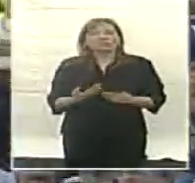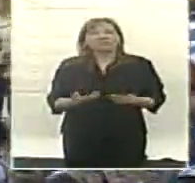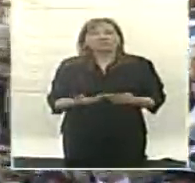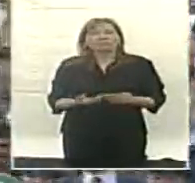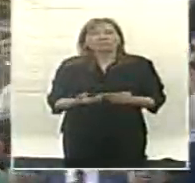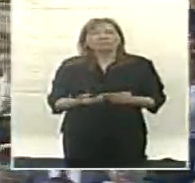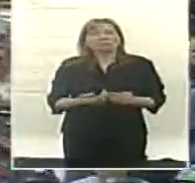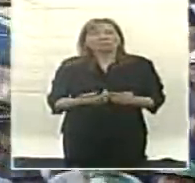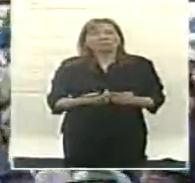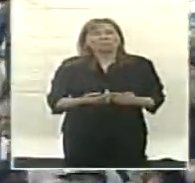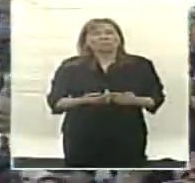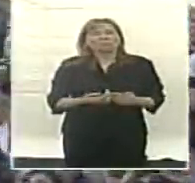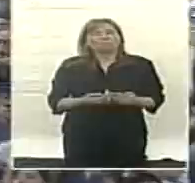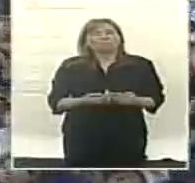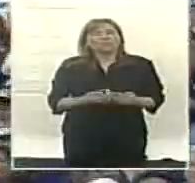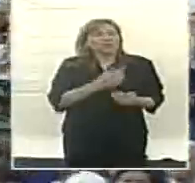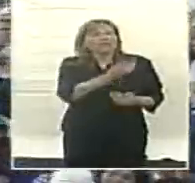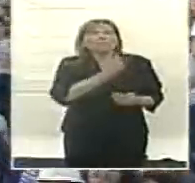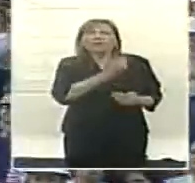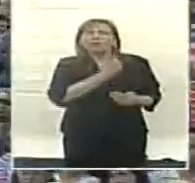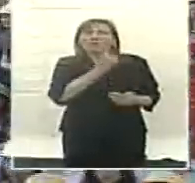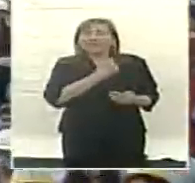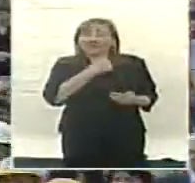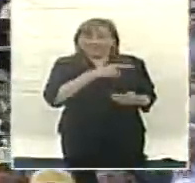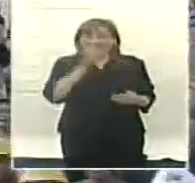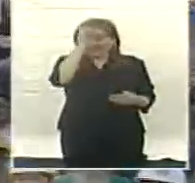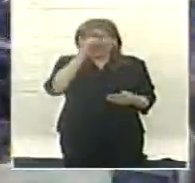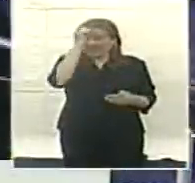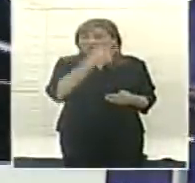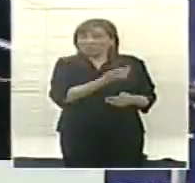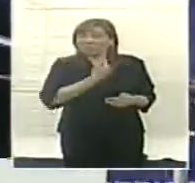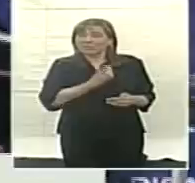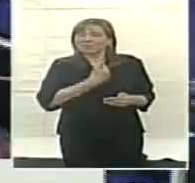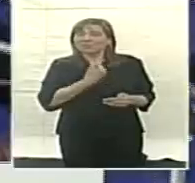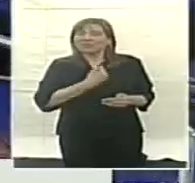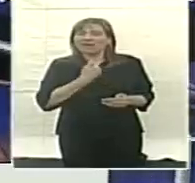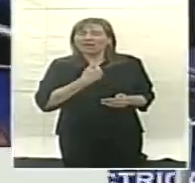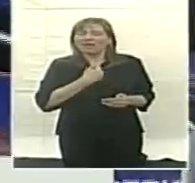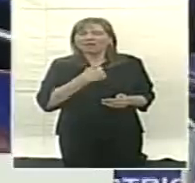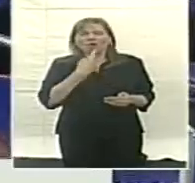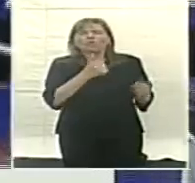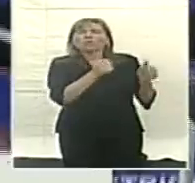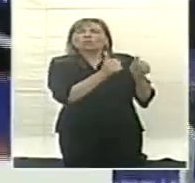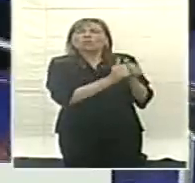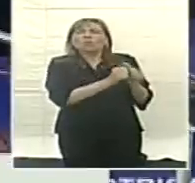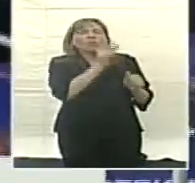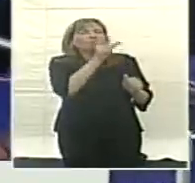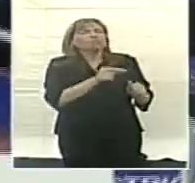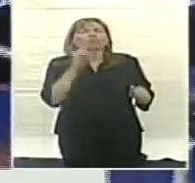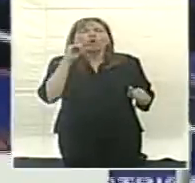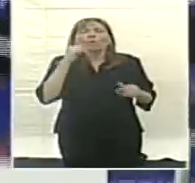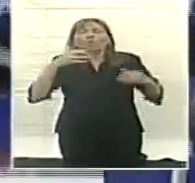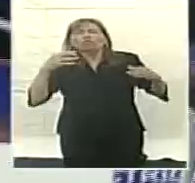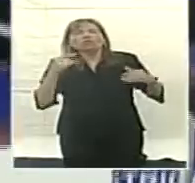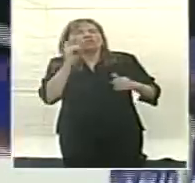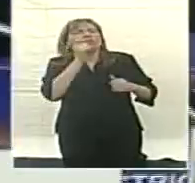Me contaba este hombre, el ingeniero, con el otro señor mayor, más gordito, no sé dónde está,